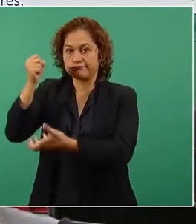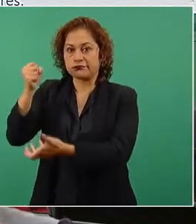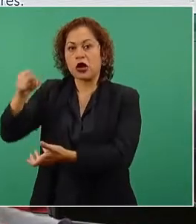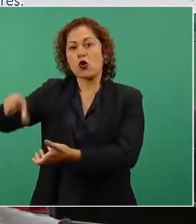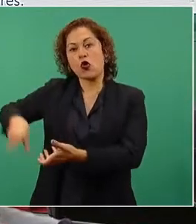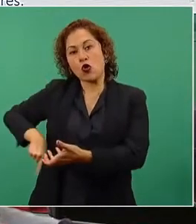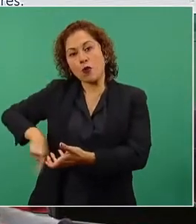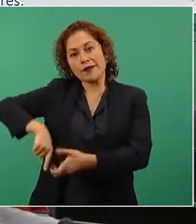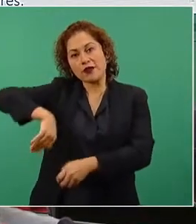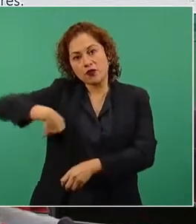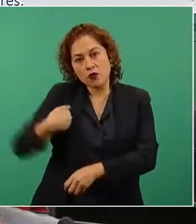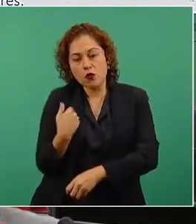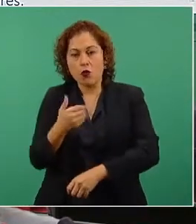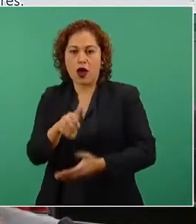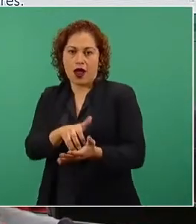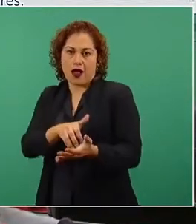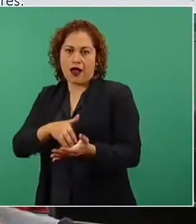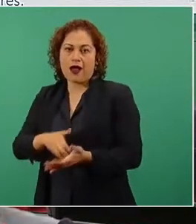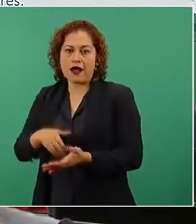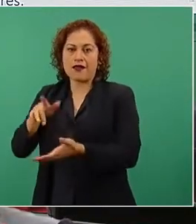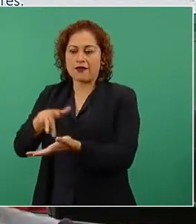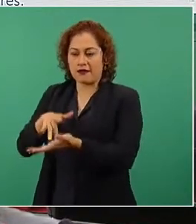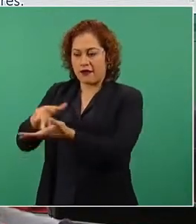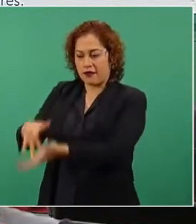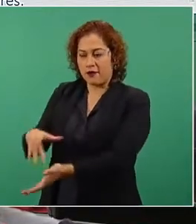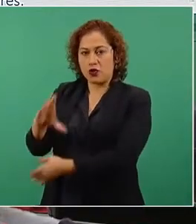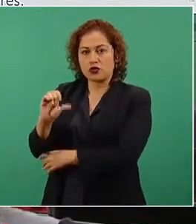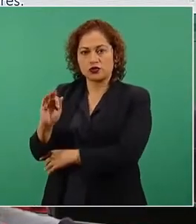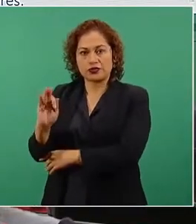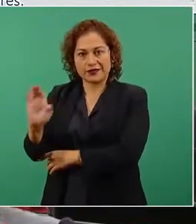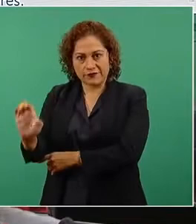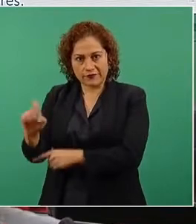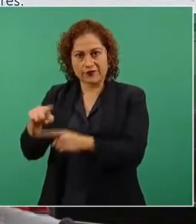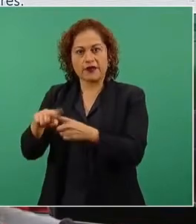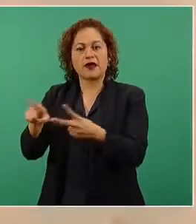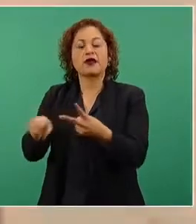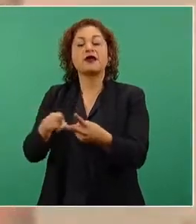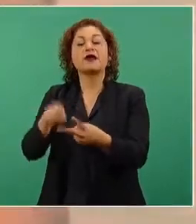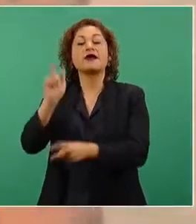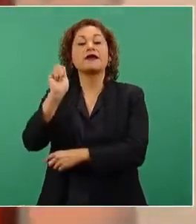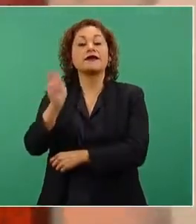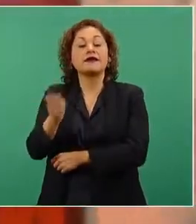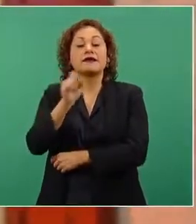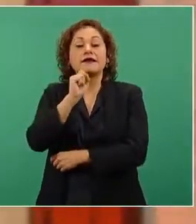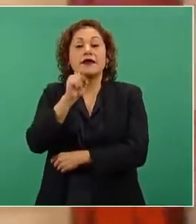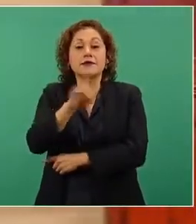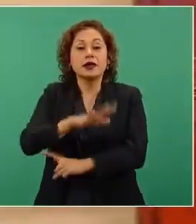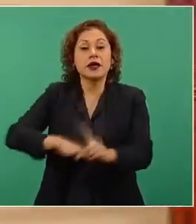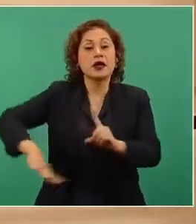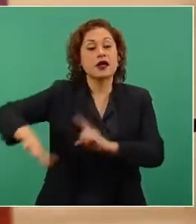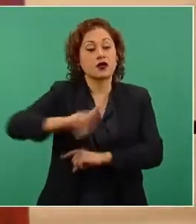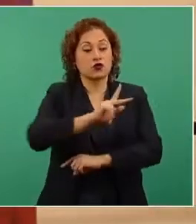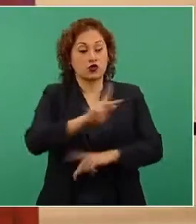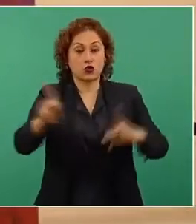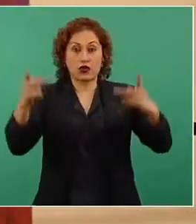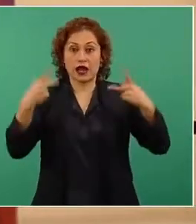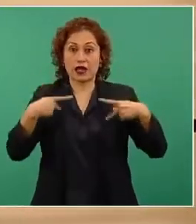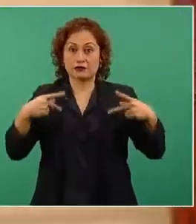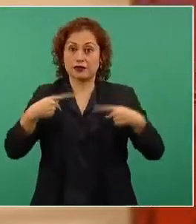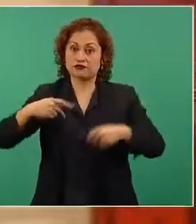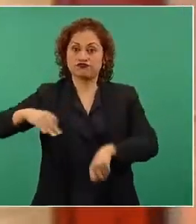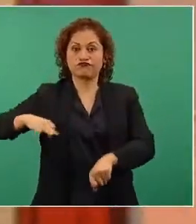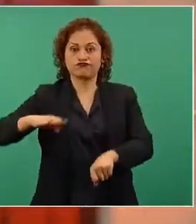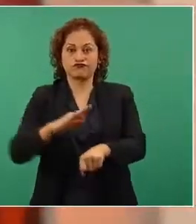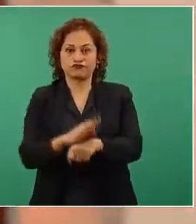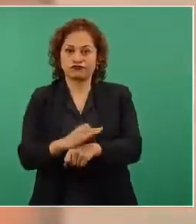implica que se va a fortalecer a la Comisión Federal de Electricidad, implica que vamos a garantizar a la población que no se van a incrementar las